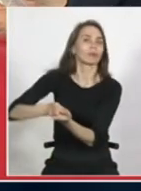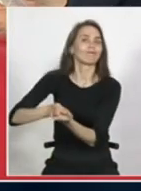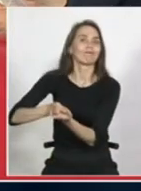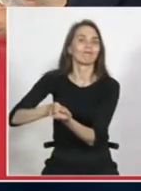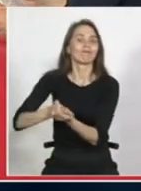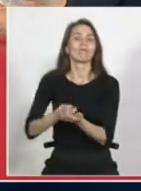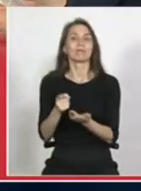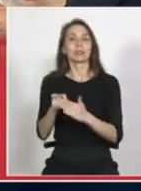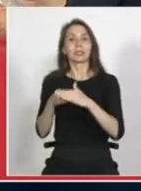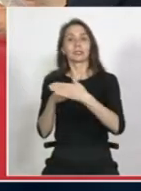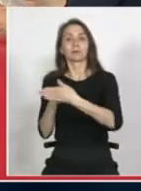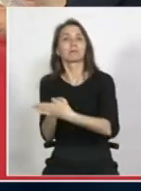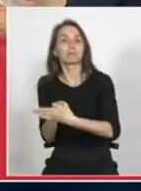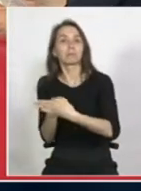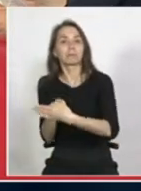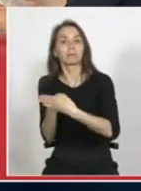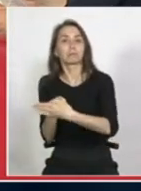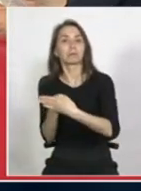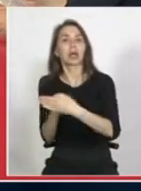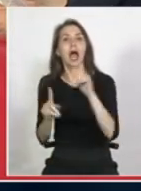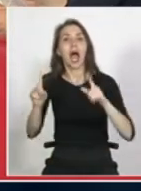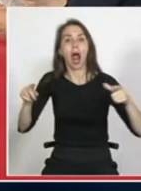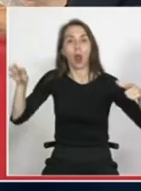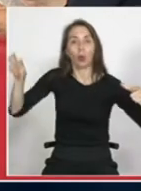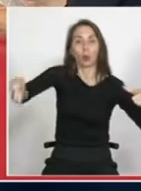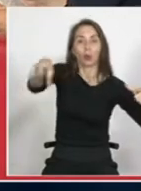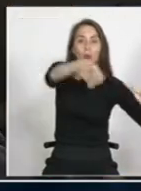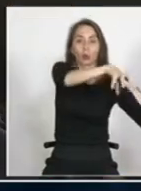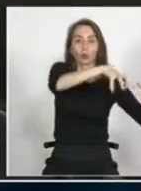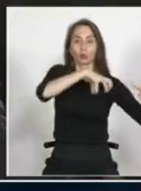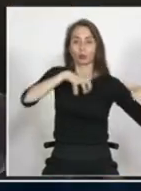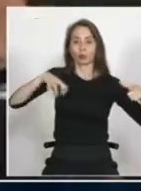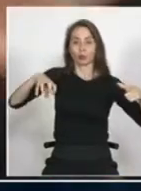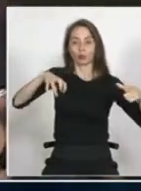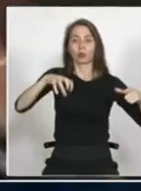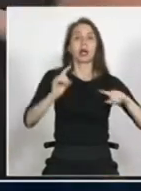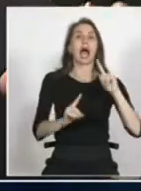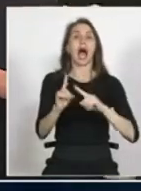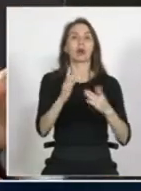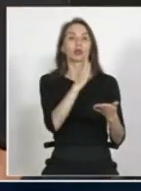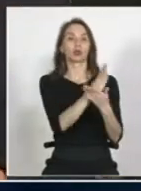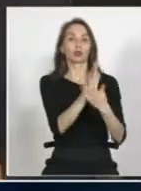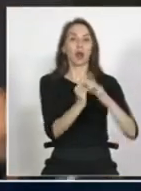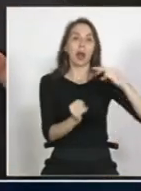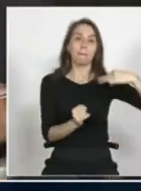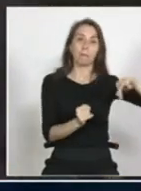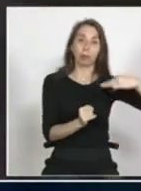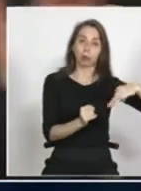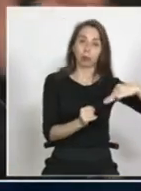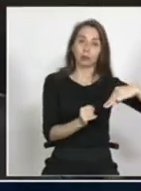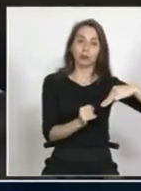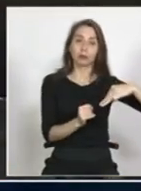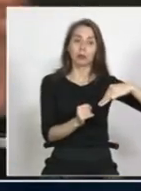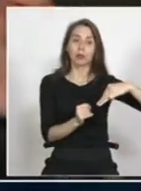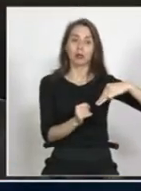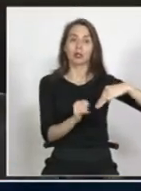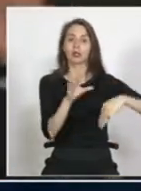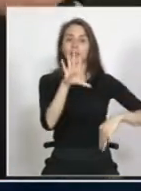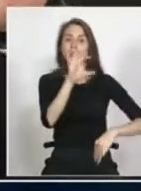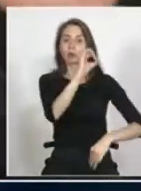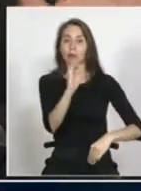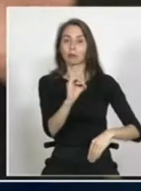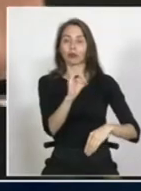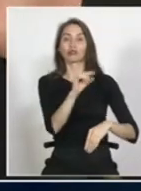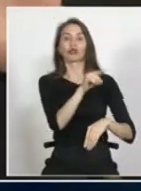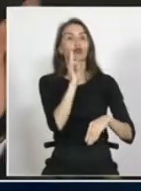ve limitado en ciertas zonas, probablemente en ciertos colegios municipales donde, por ejemplo, el 50% de las vacantes